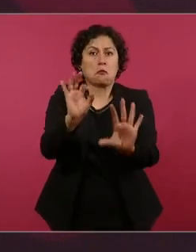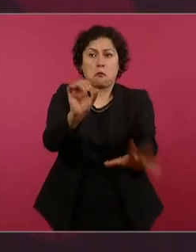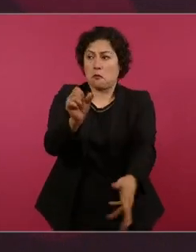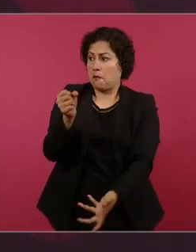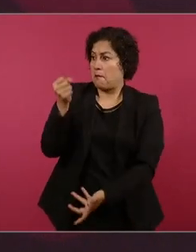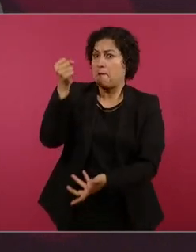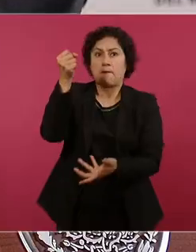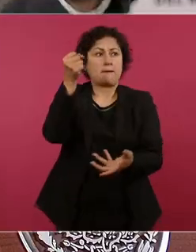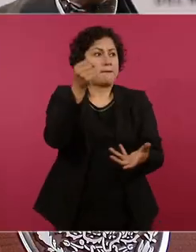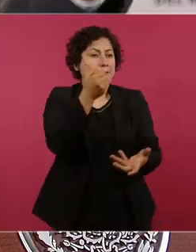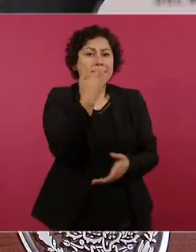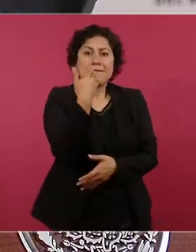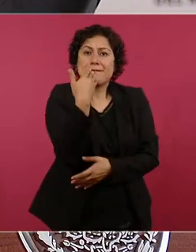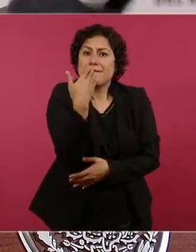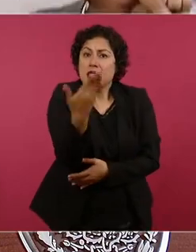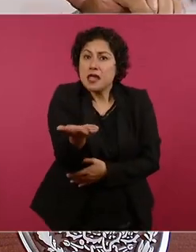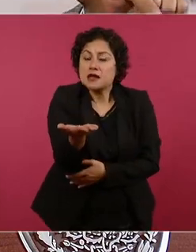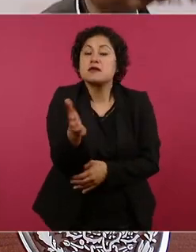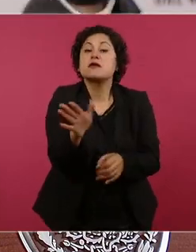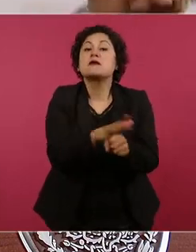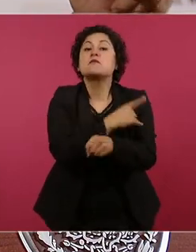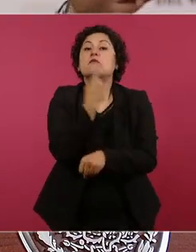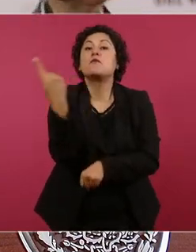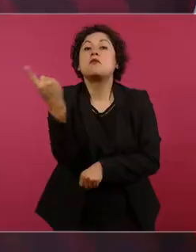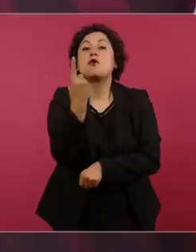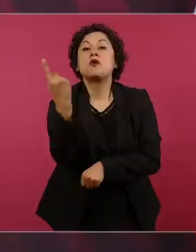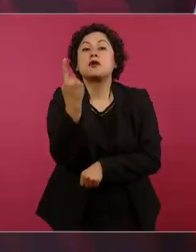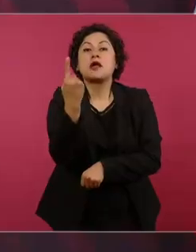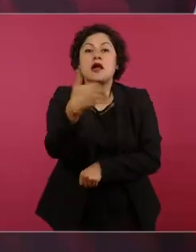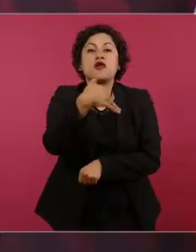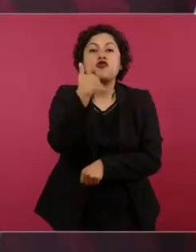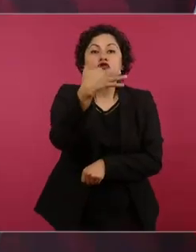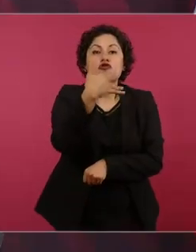aplicar un gobierno austero sobrio